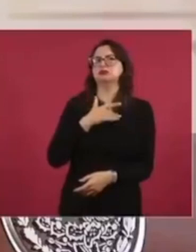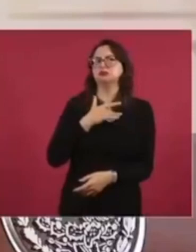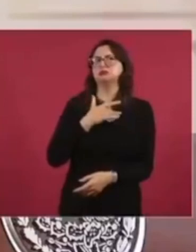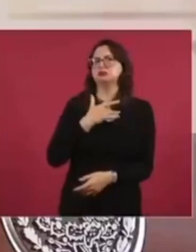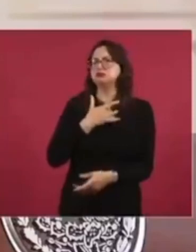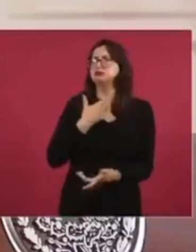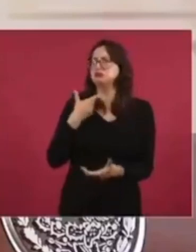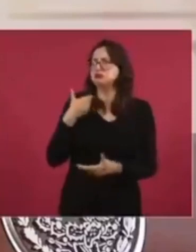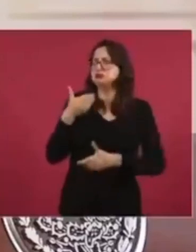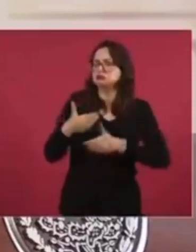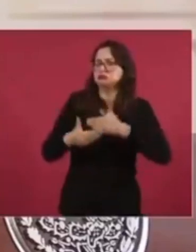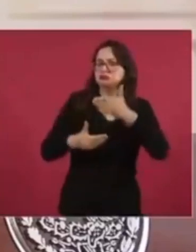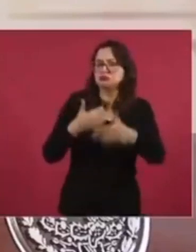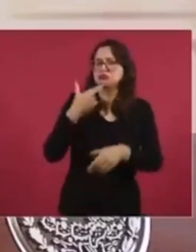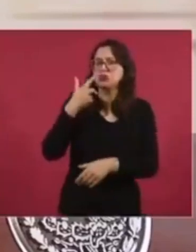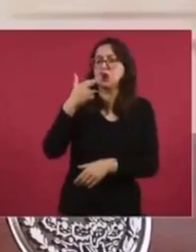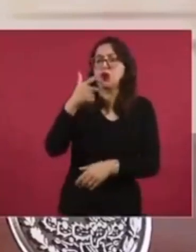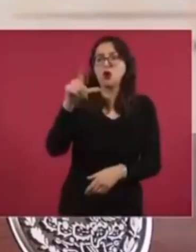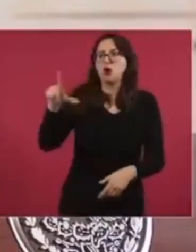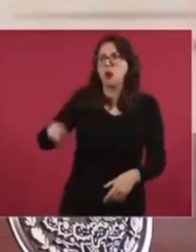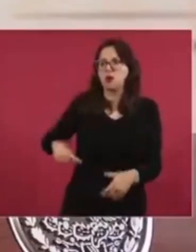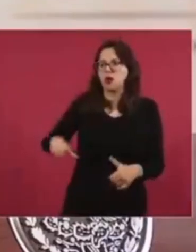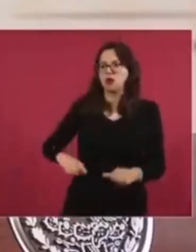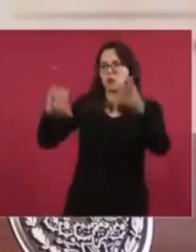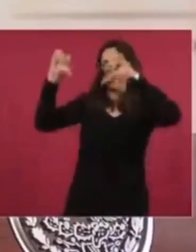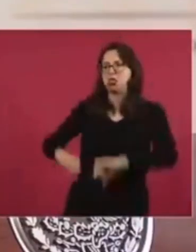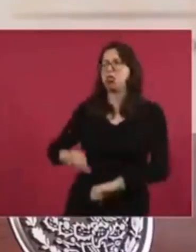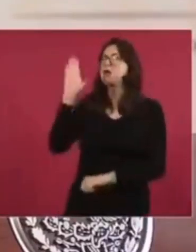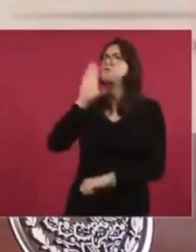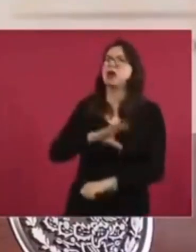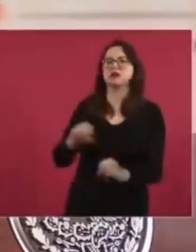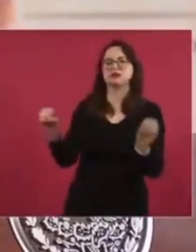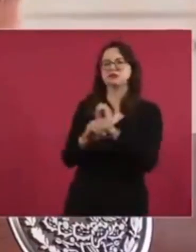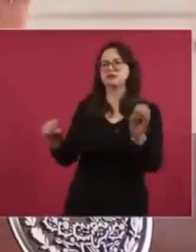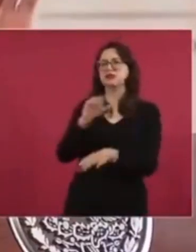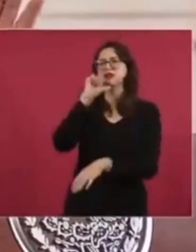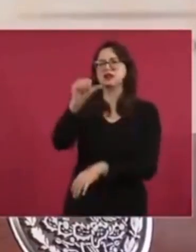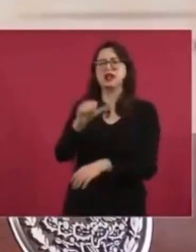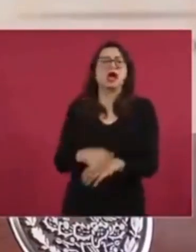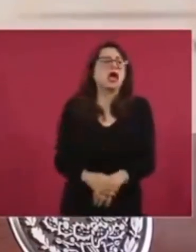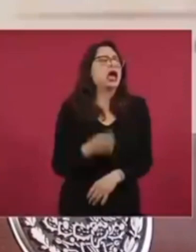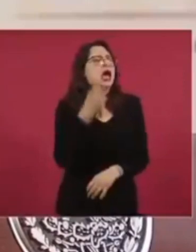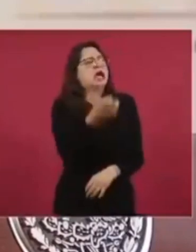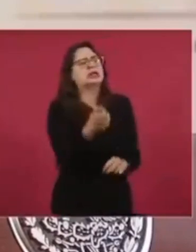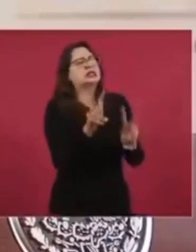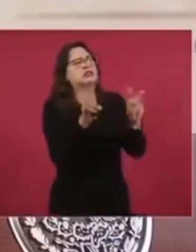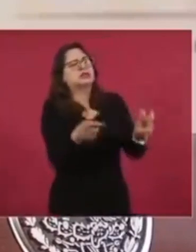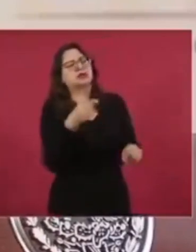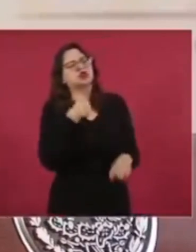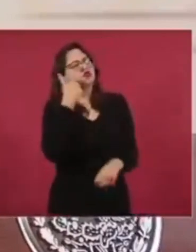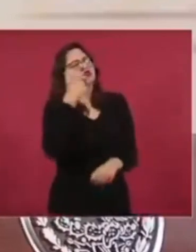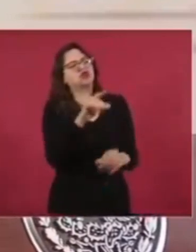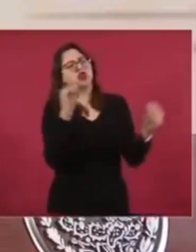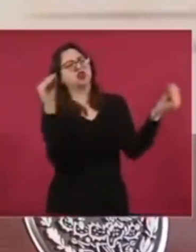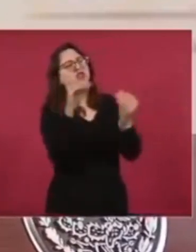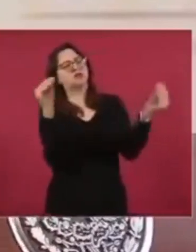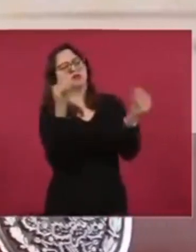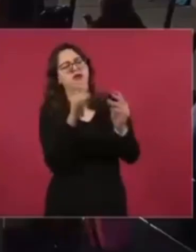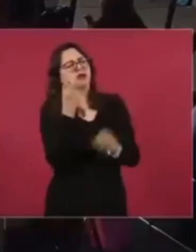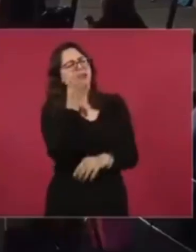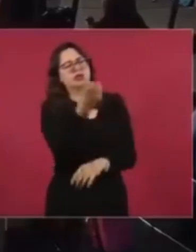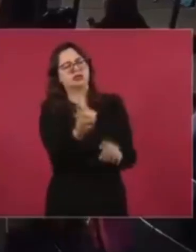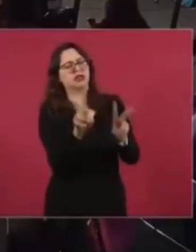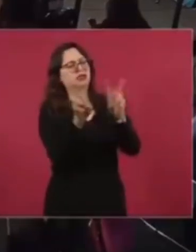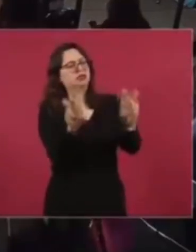salga el gobierno reprobado yo no quisiera debatir ese punto porque usted tiene su punto muy bien definido